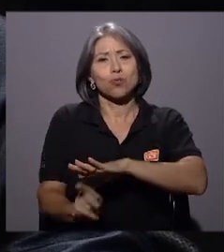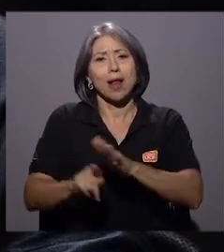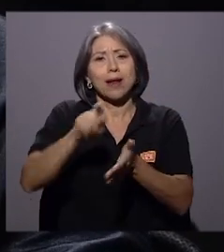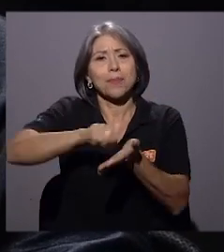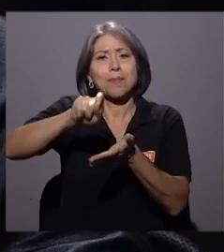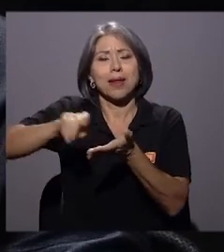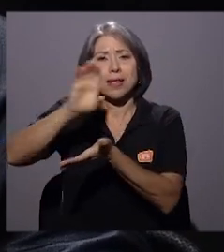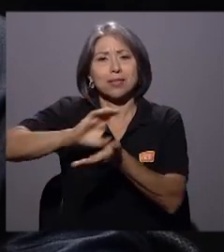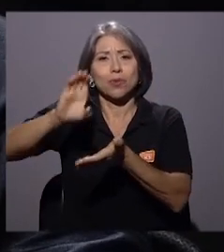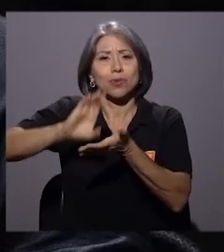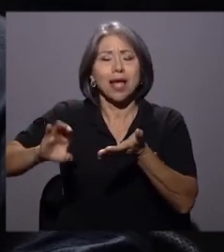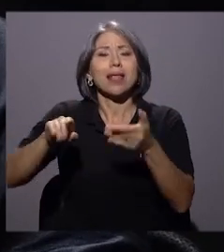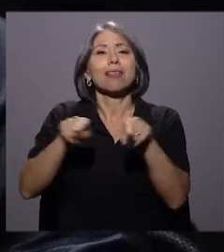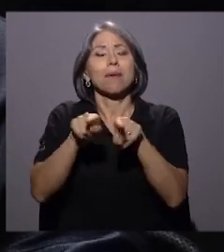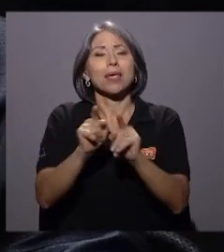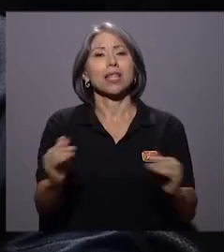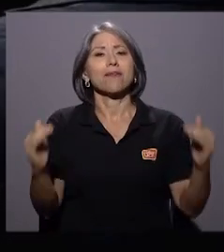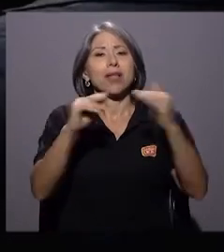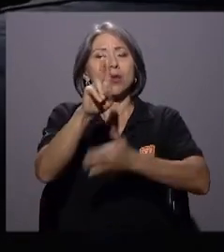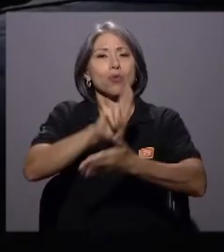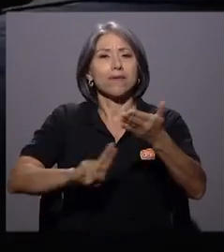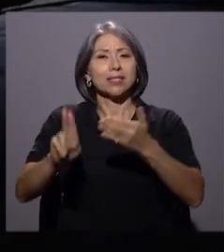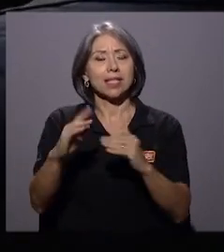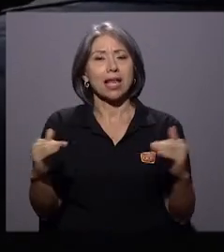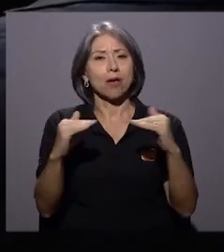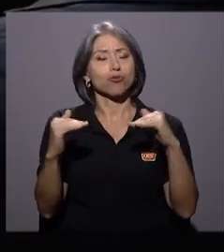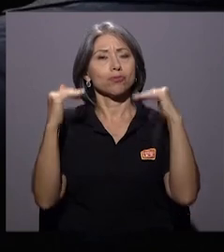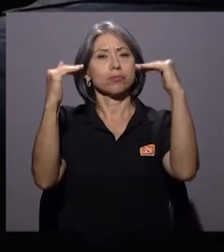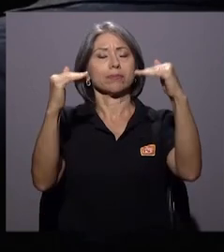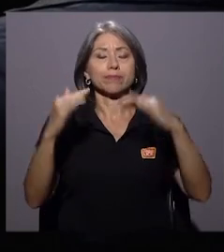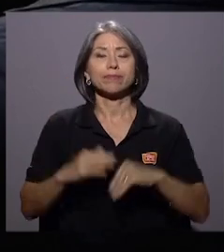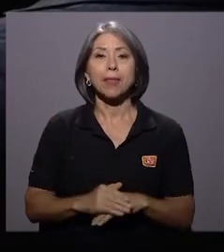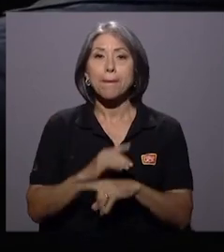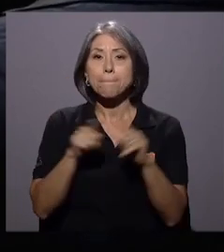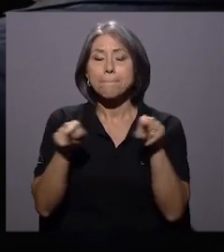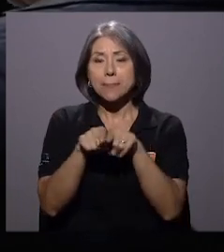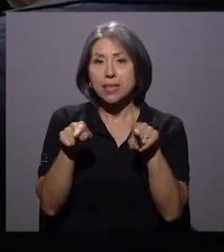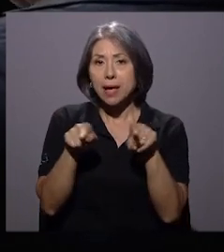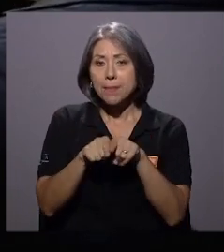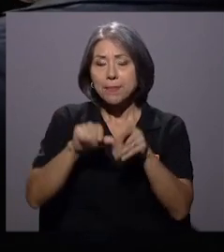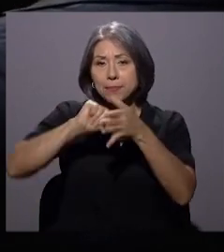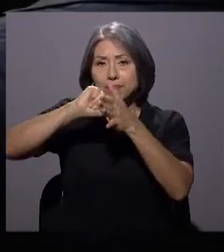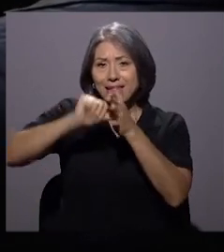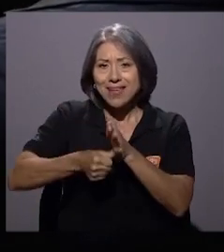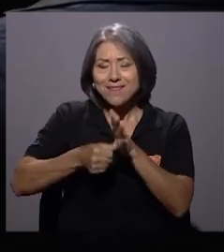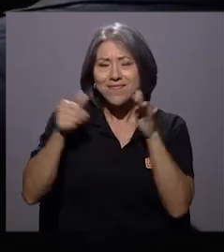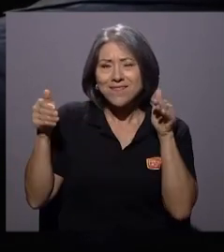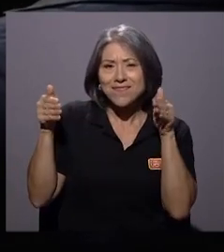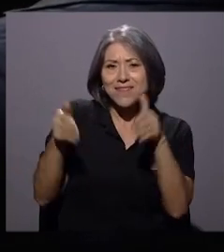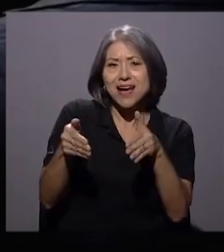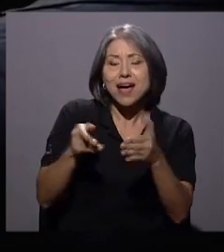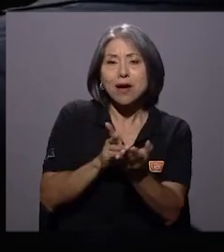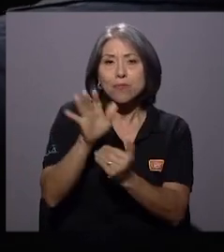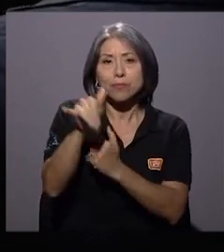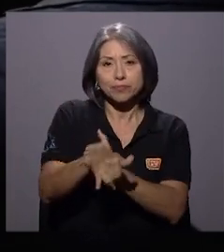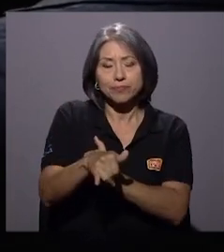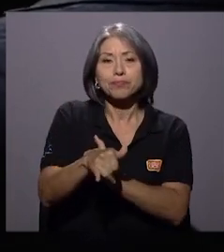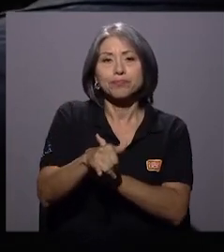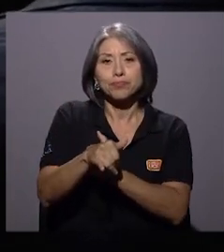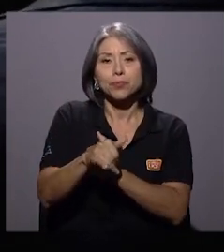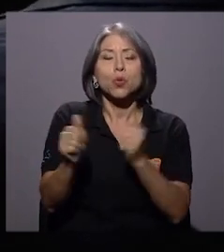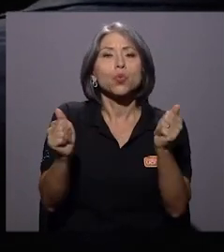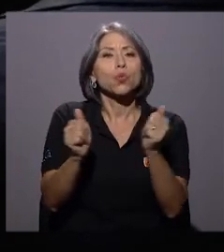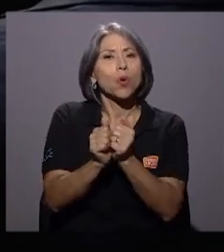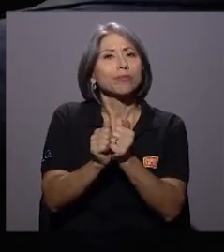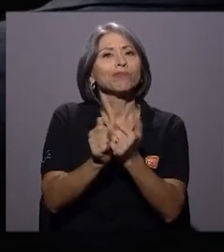educación universitaria, educación superior. Pero también dando énfasis también a proyectos que tienen una relación